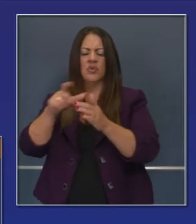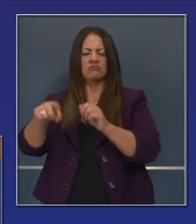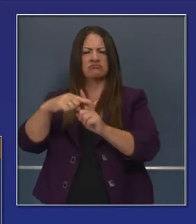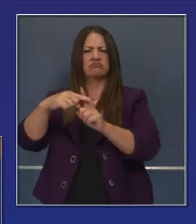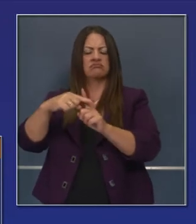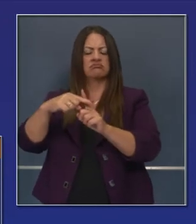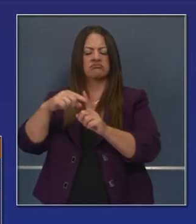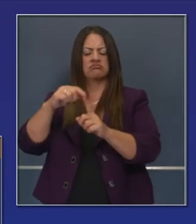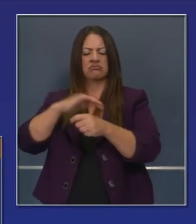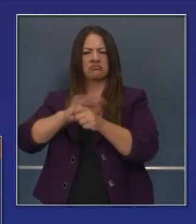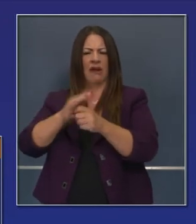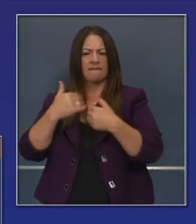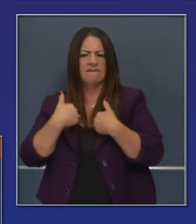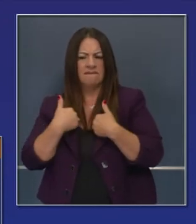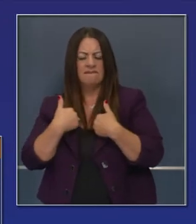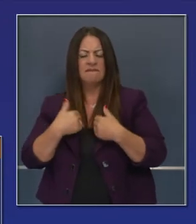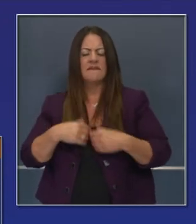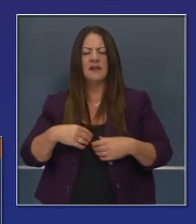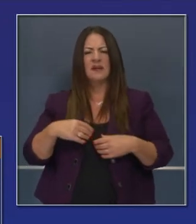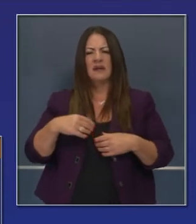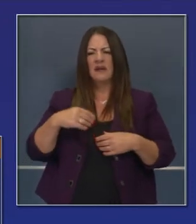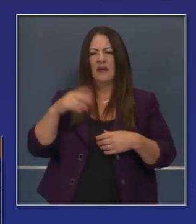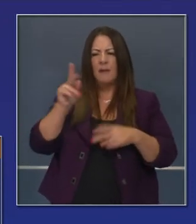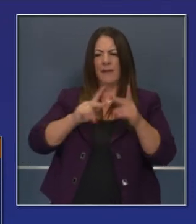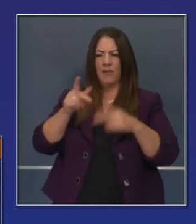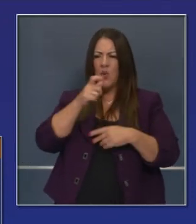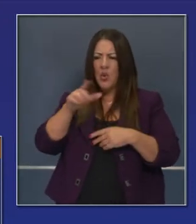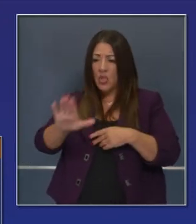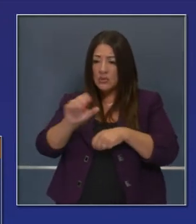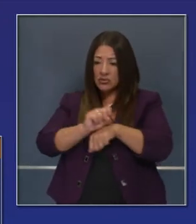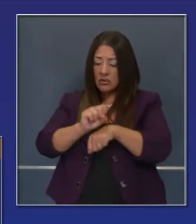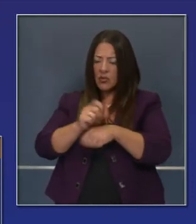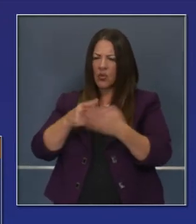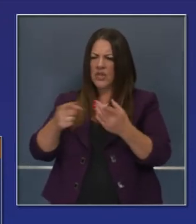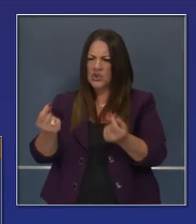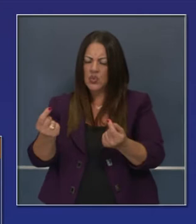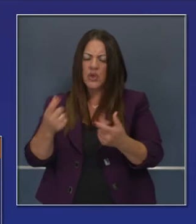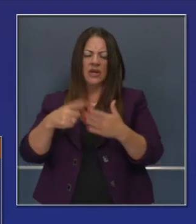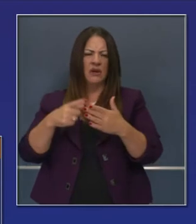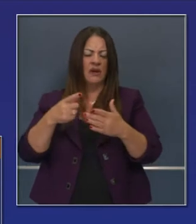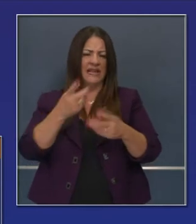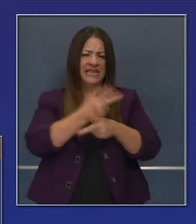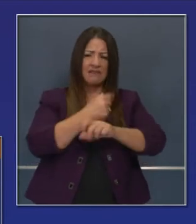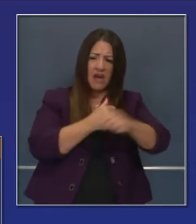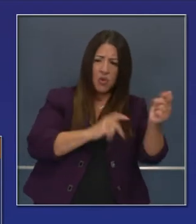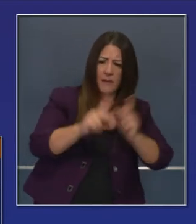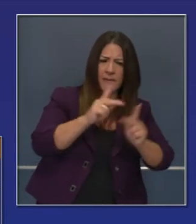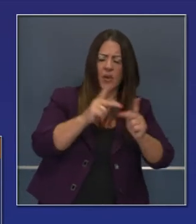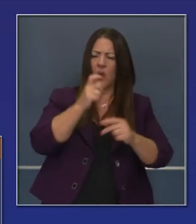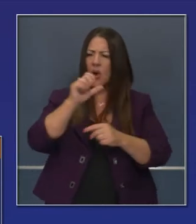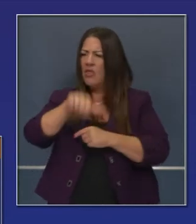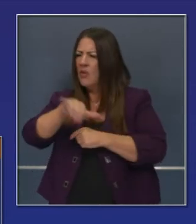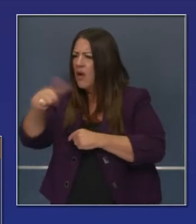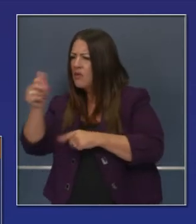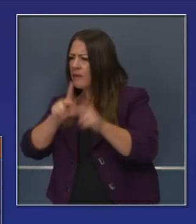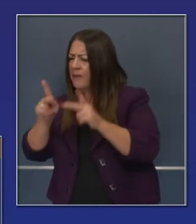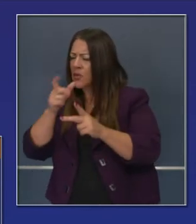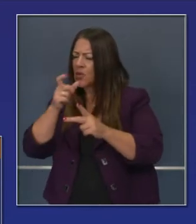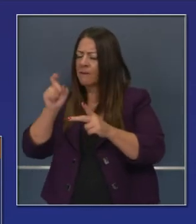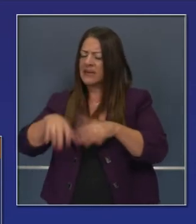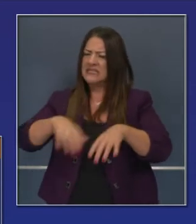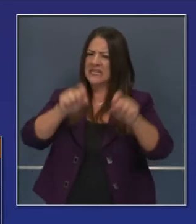positivo, porque ese es el propósito de las pruebas, para cuidar a las personas, atender sus necesidades, ponerlos en